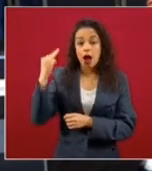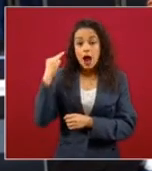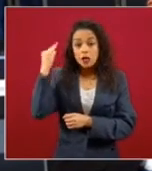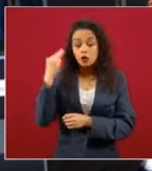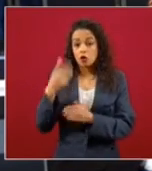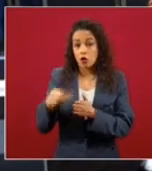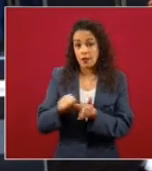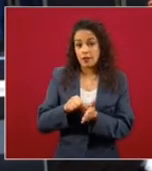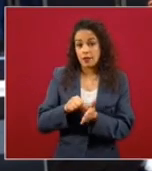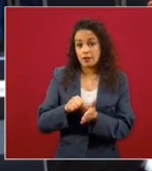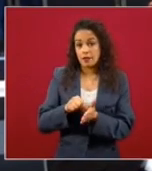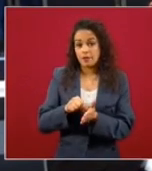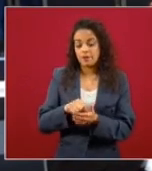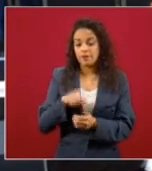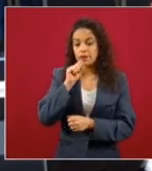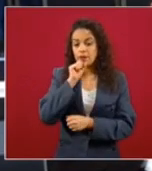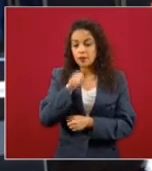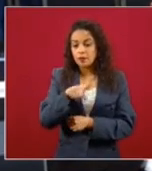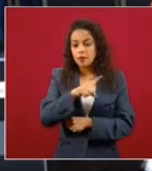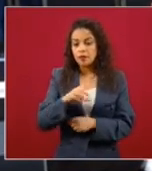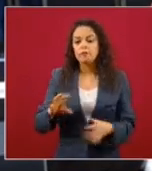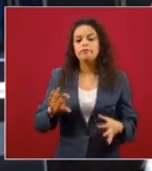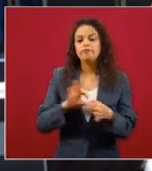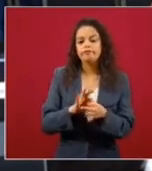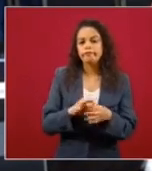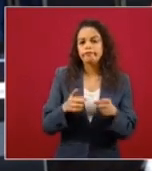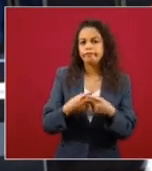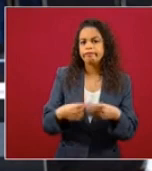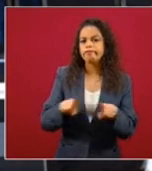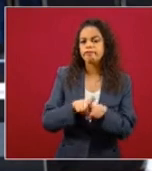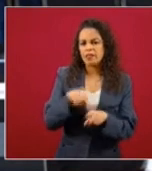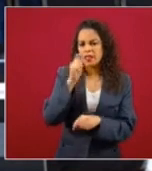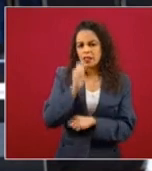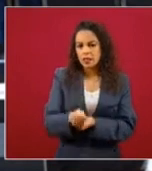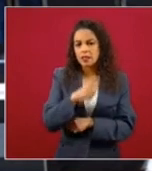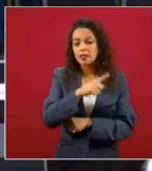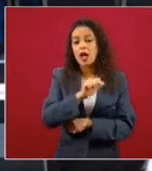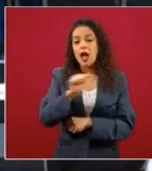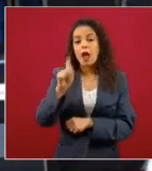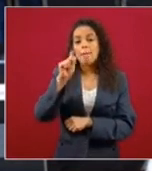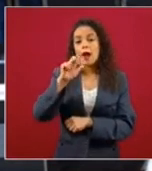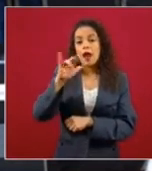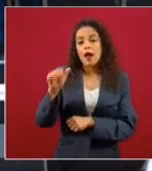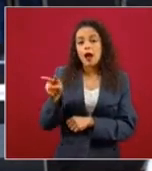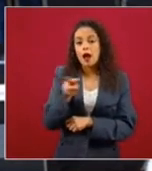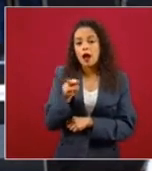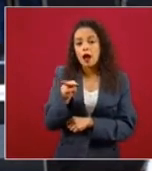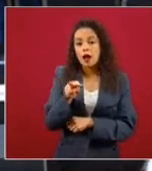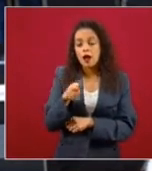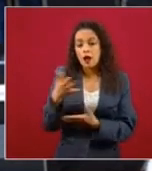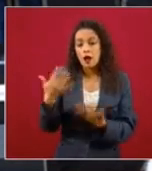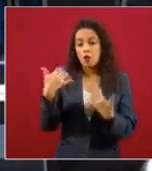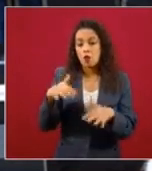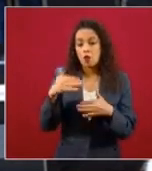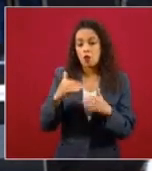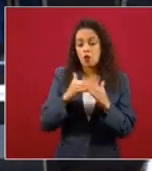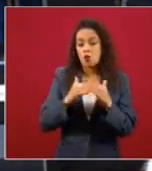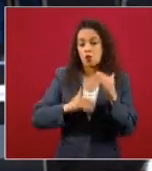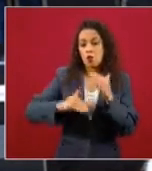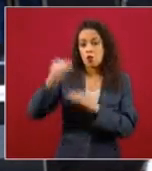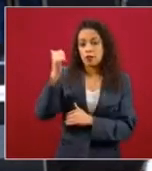También las relacionadas con la violencia de pareja pasaron de 17 mil 9 a 22 mil 628,